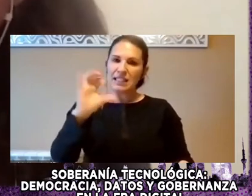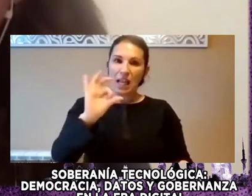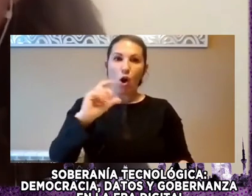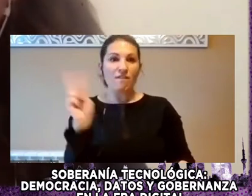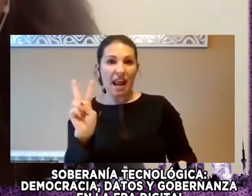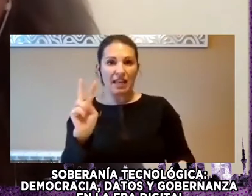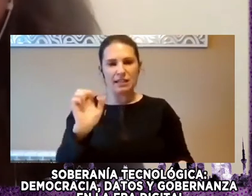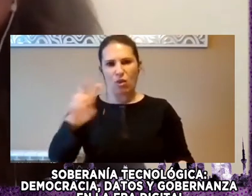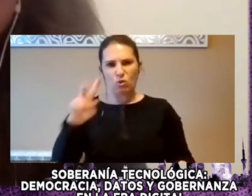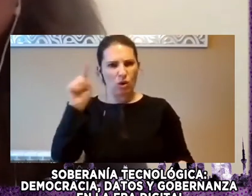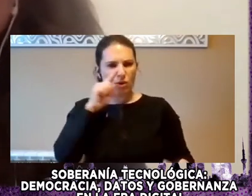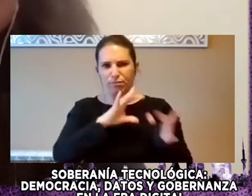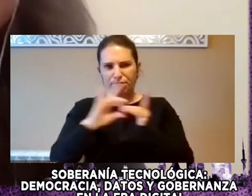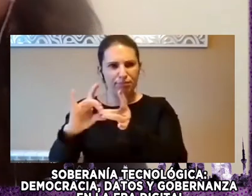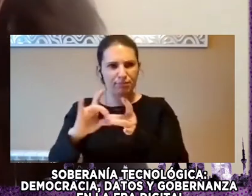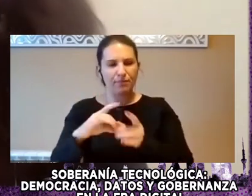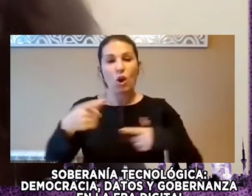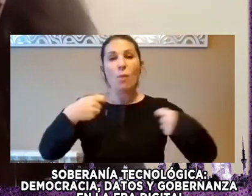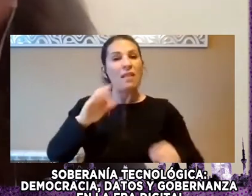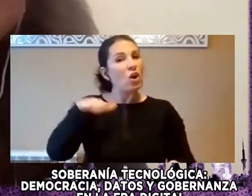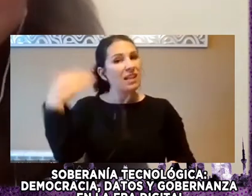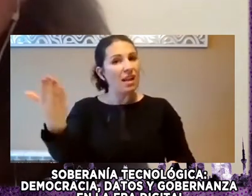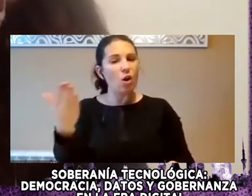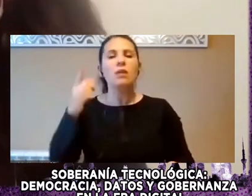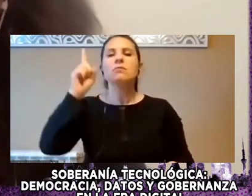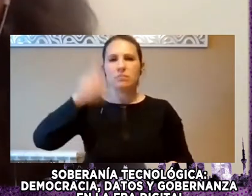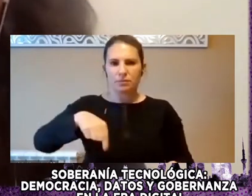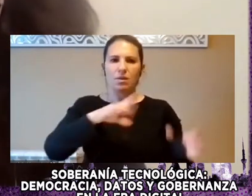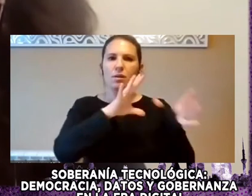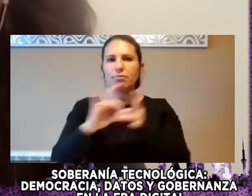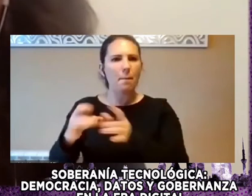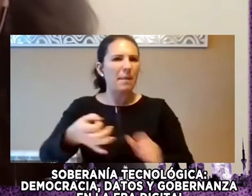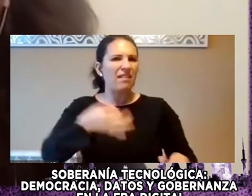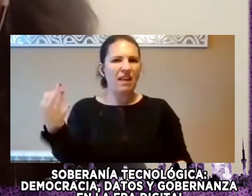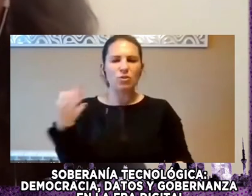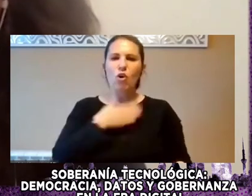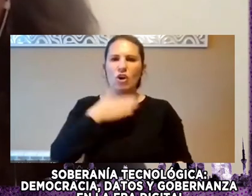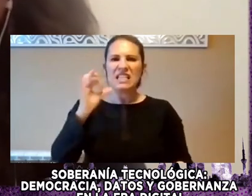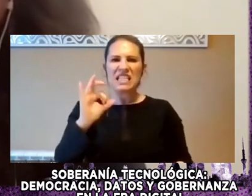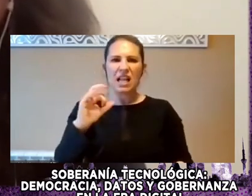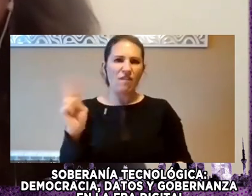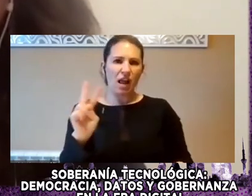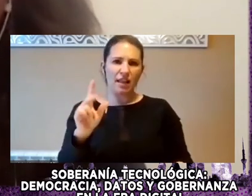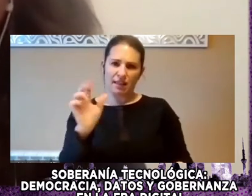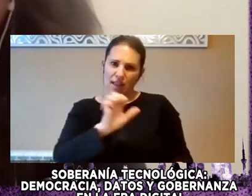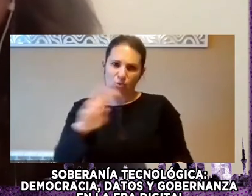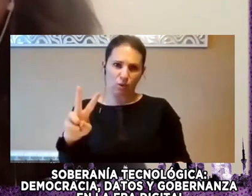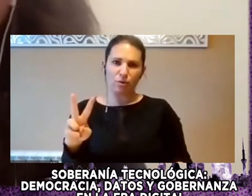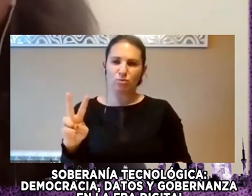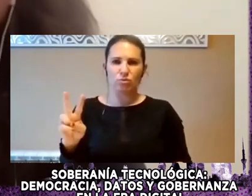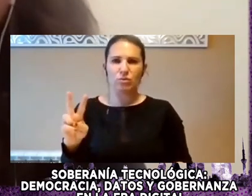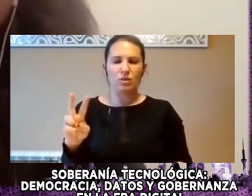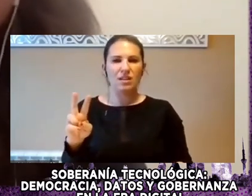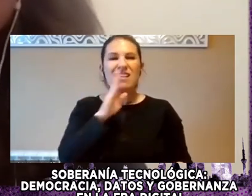En temas De comercio Exterior Se alinea Completamente Con Silicon Valley Estados Unidos Y lo hemos visto Con todo Con todo esto